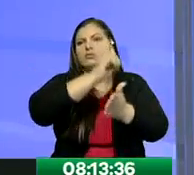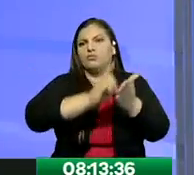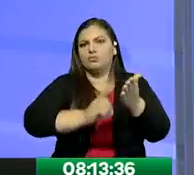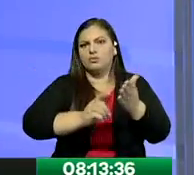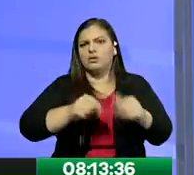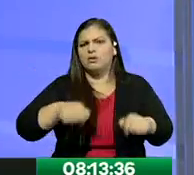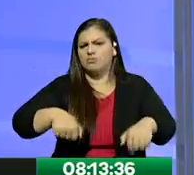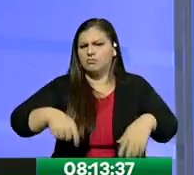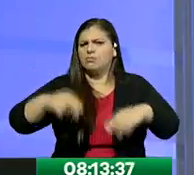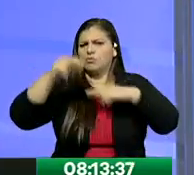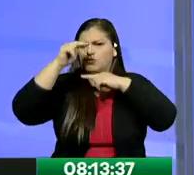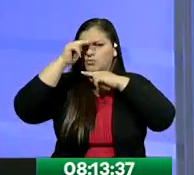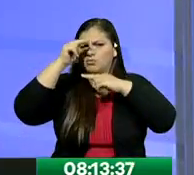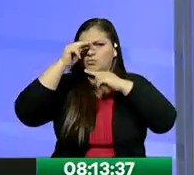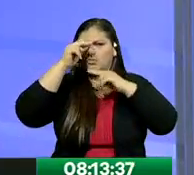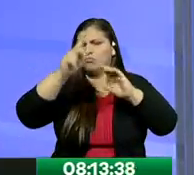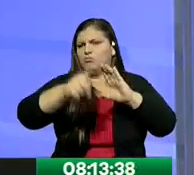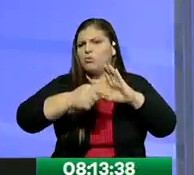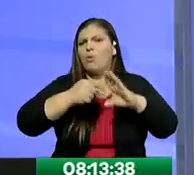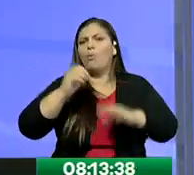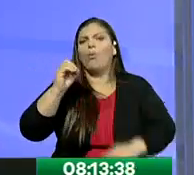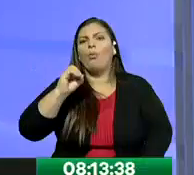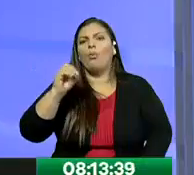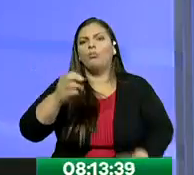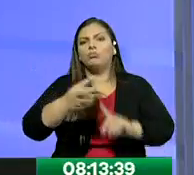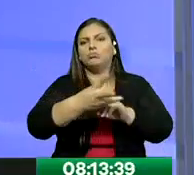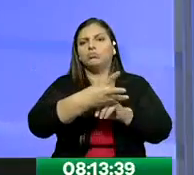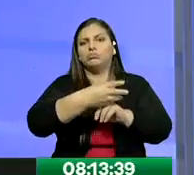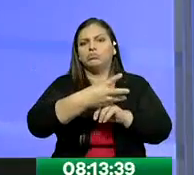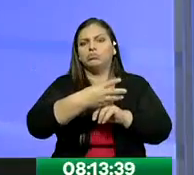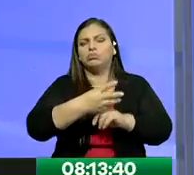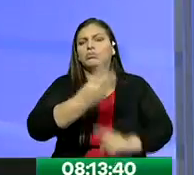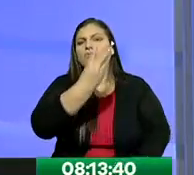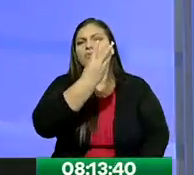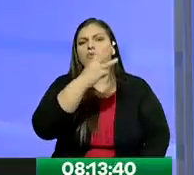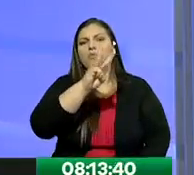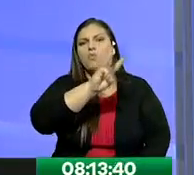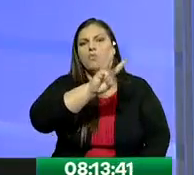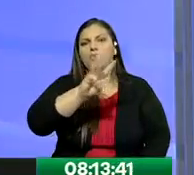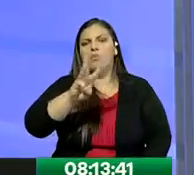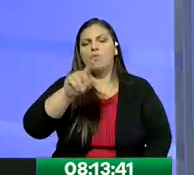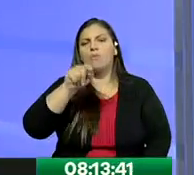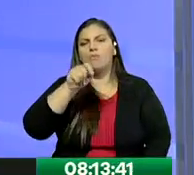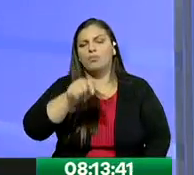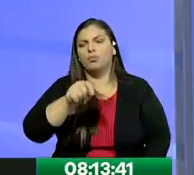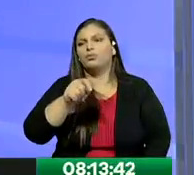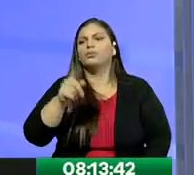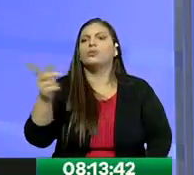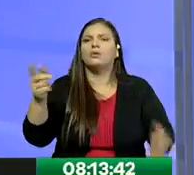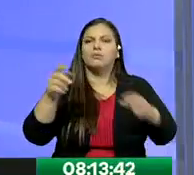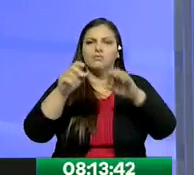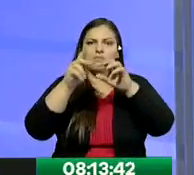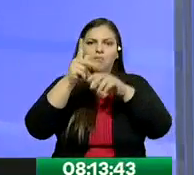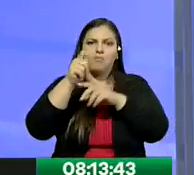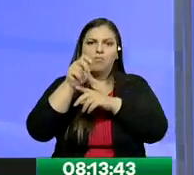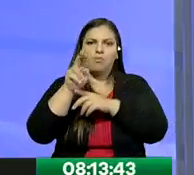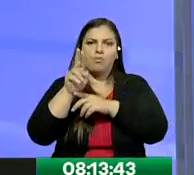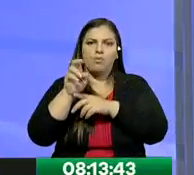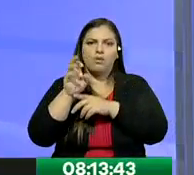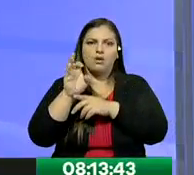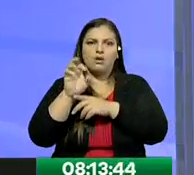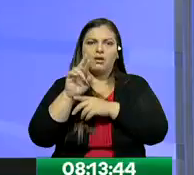comunidad o también a la página web justamente de Puerto Limpio. Ojalá, pues, esto se haga para nosotros empezar también